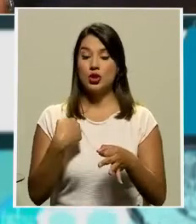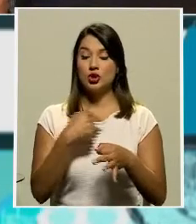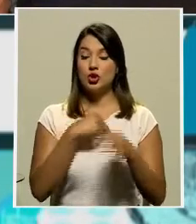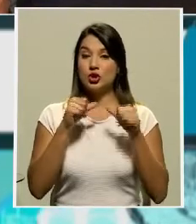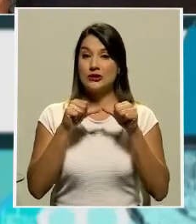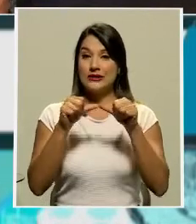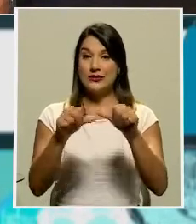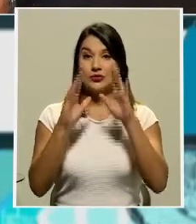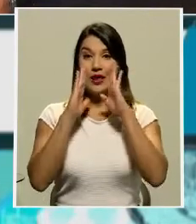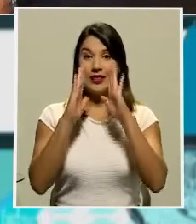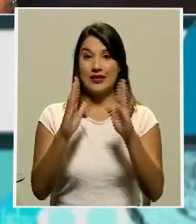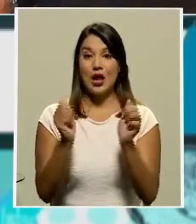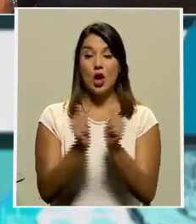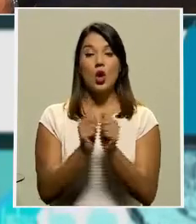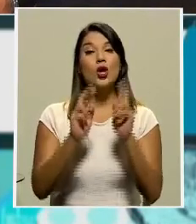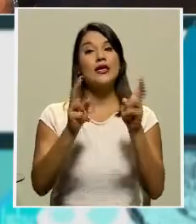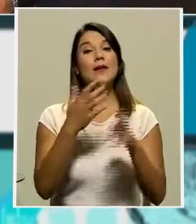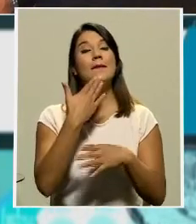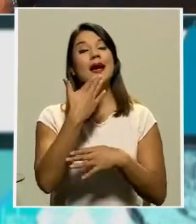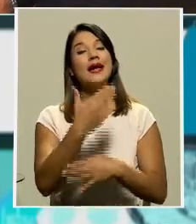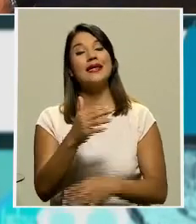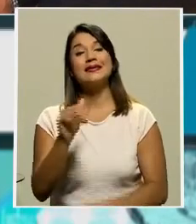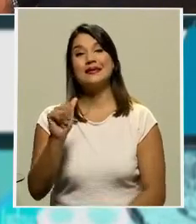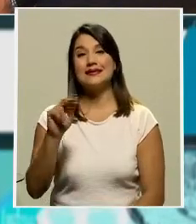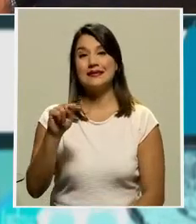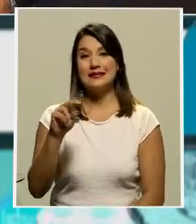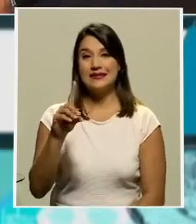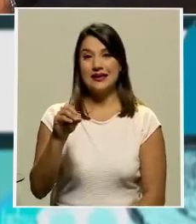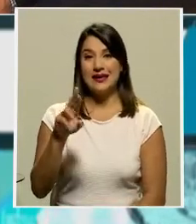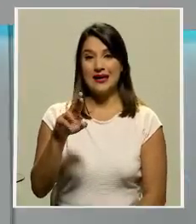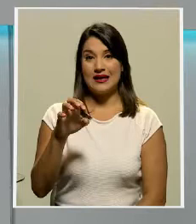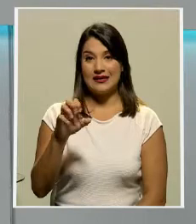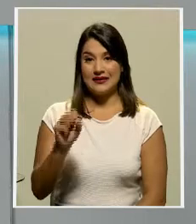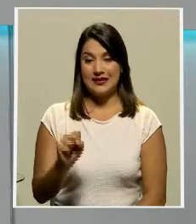con este tema. Gracias Andrés Ortiz.